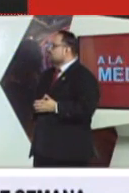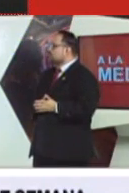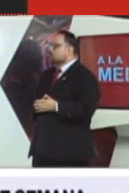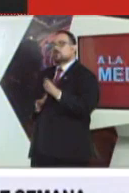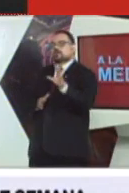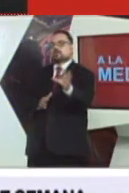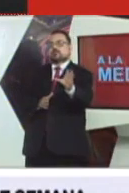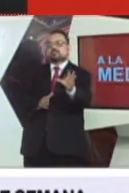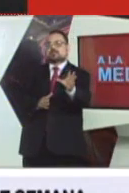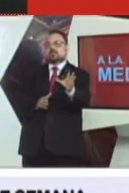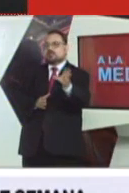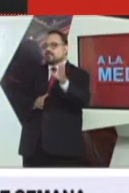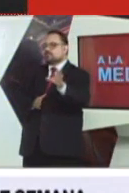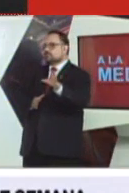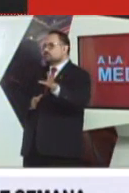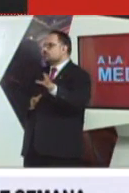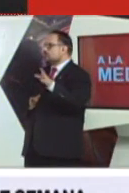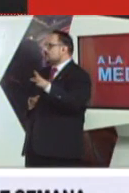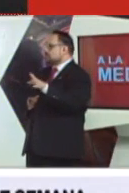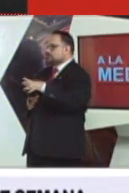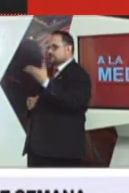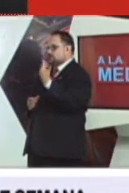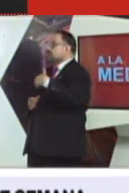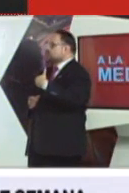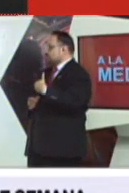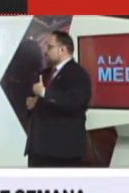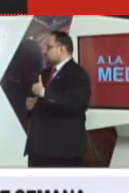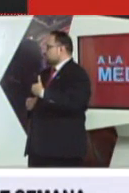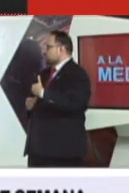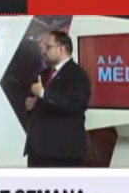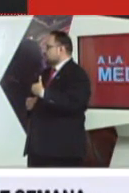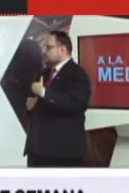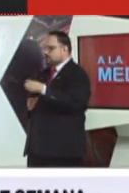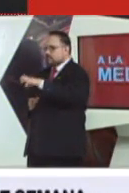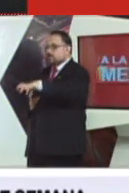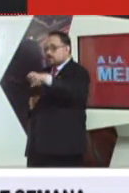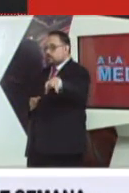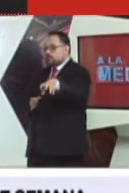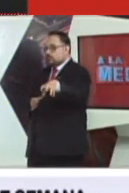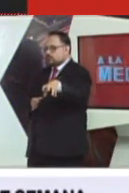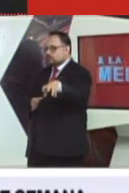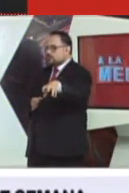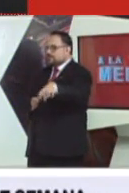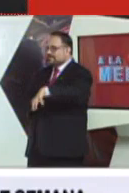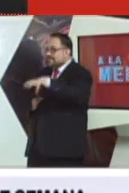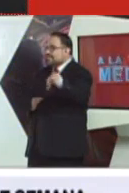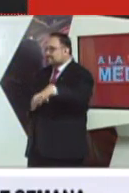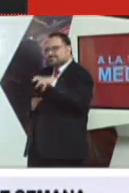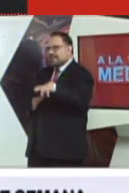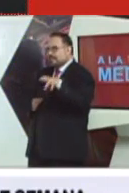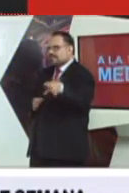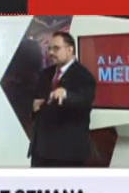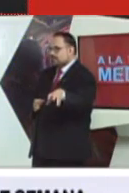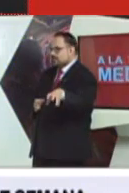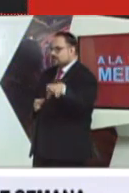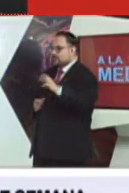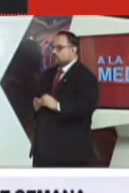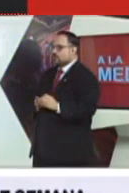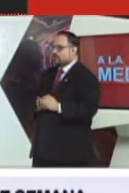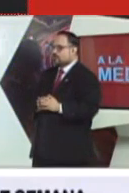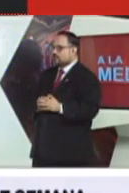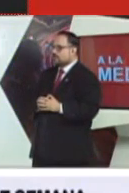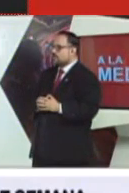libre albedrío también estaría la decisión de las personas que así lo deseen hacer, en todo caso, de salir